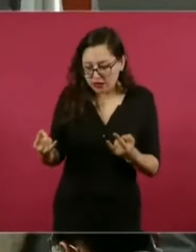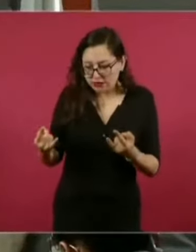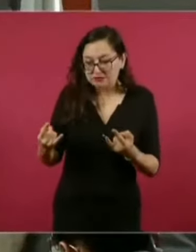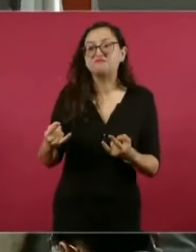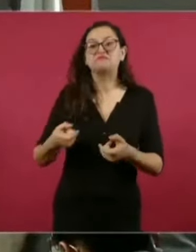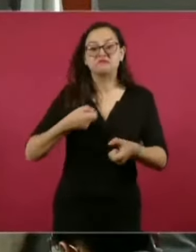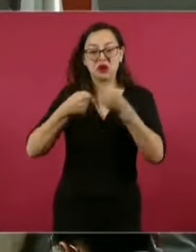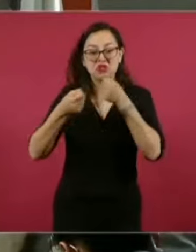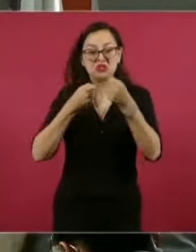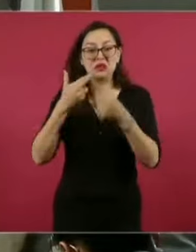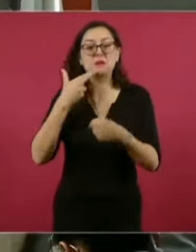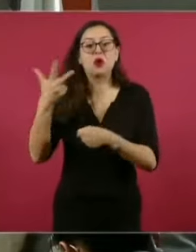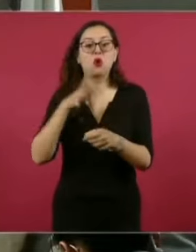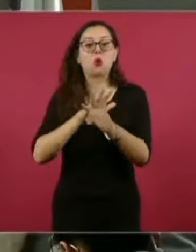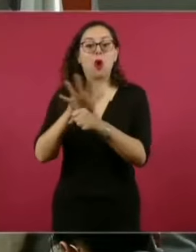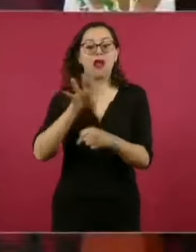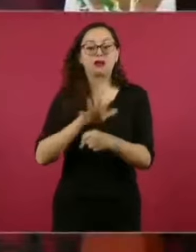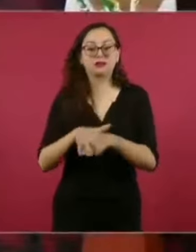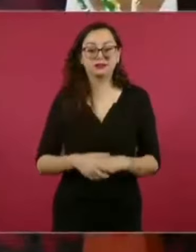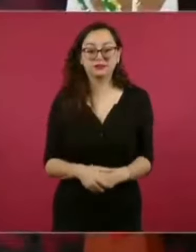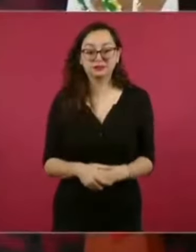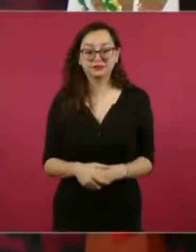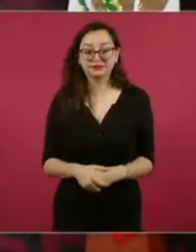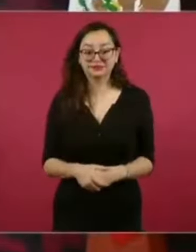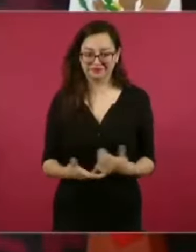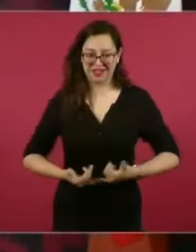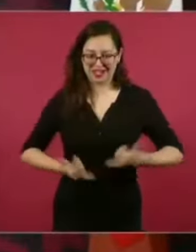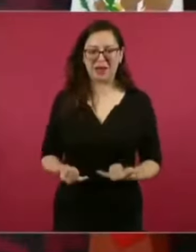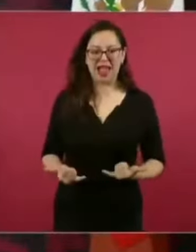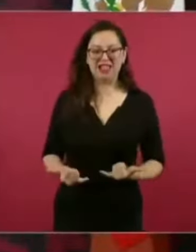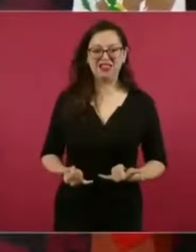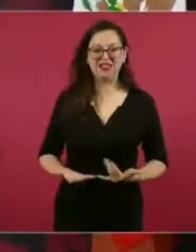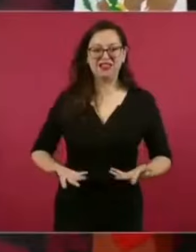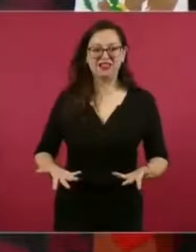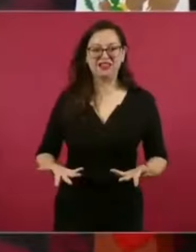por las causas justas.